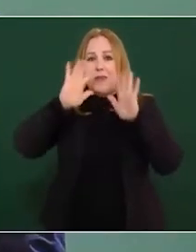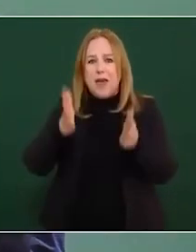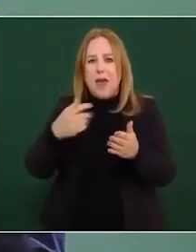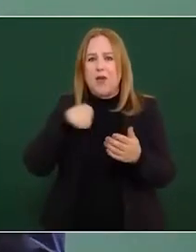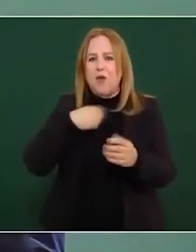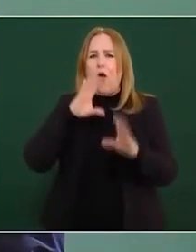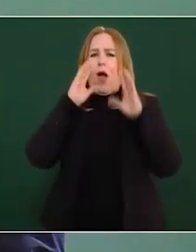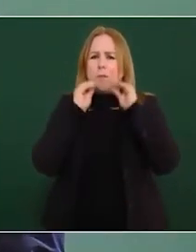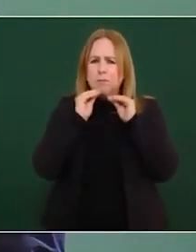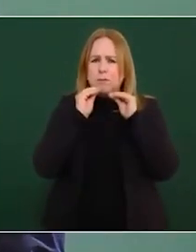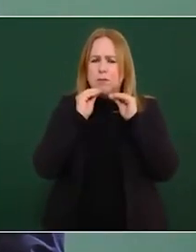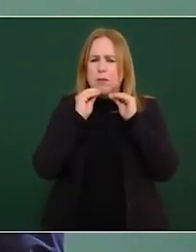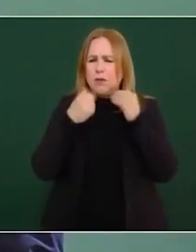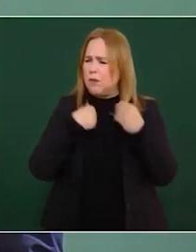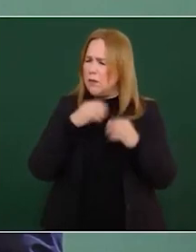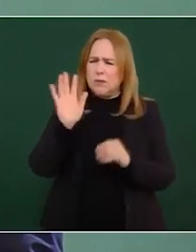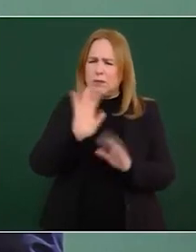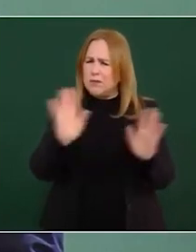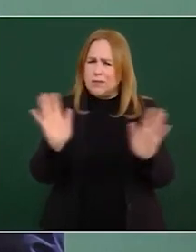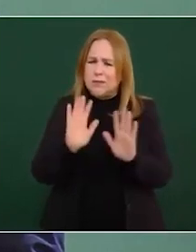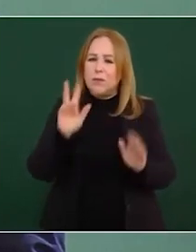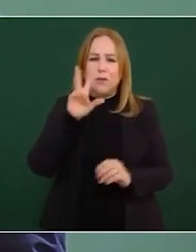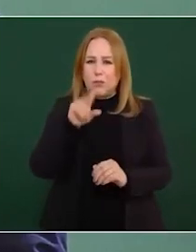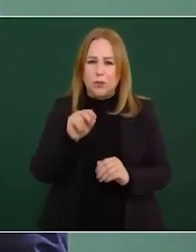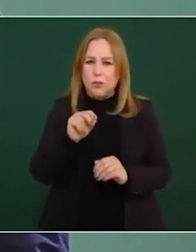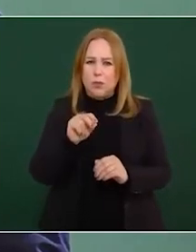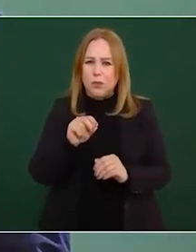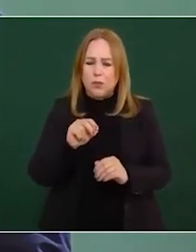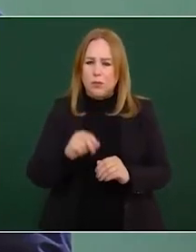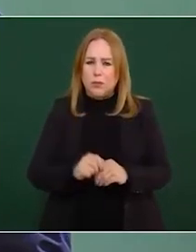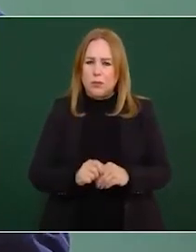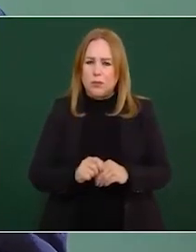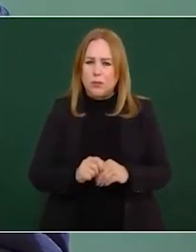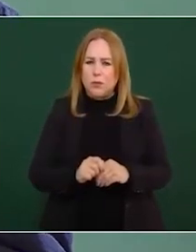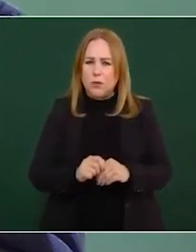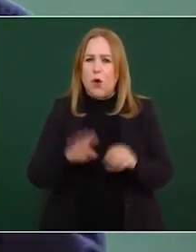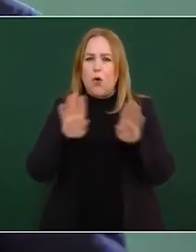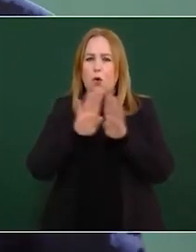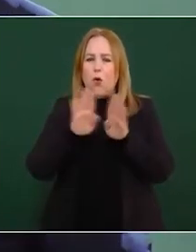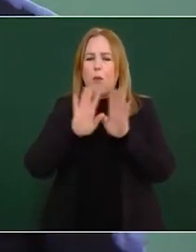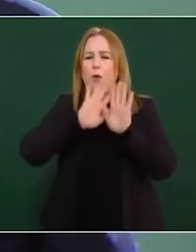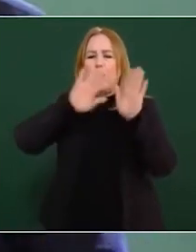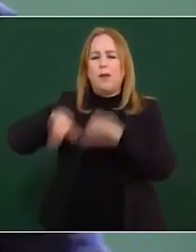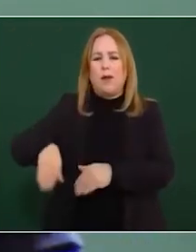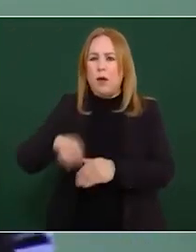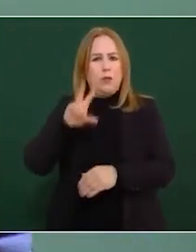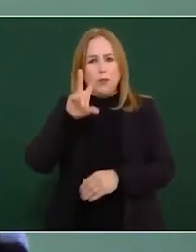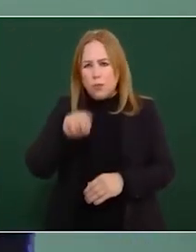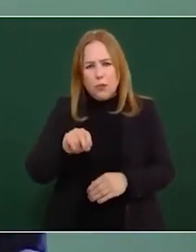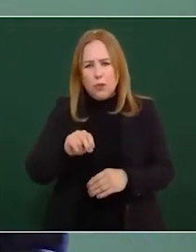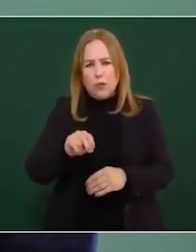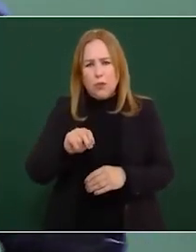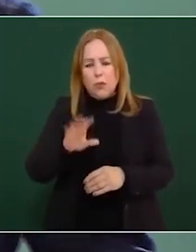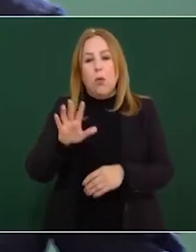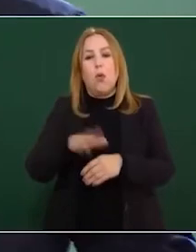no no no no no es que es un asunto